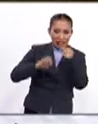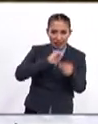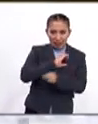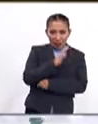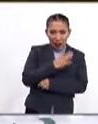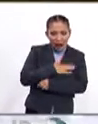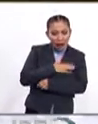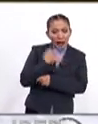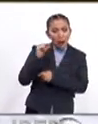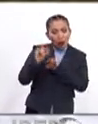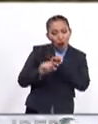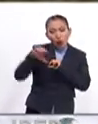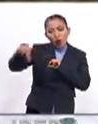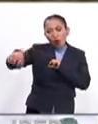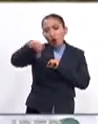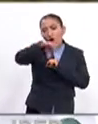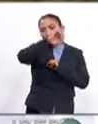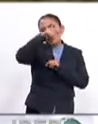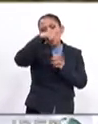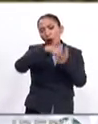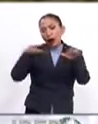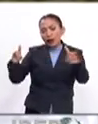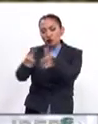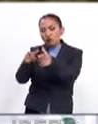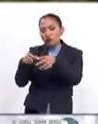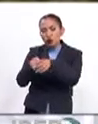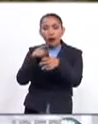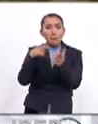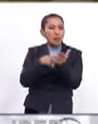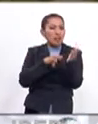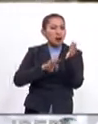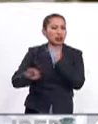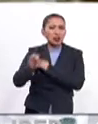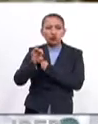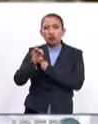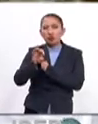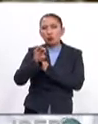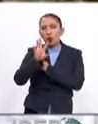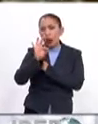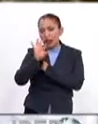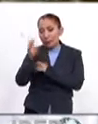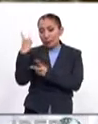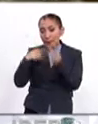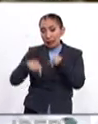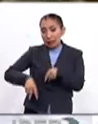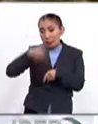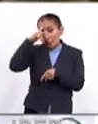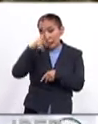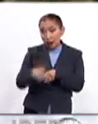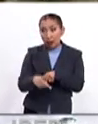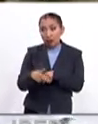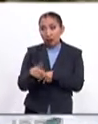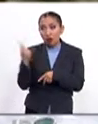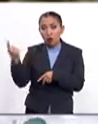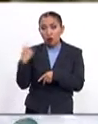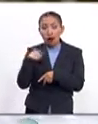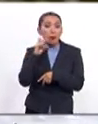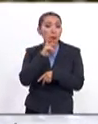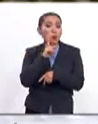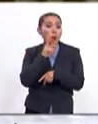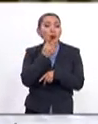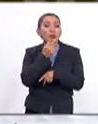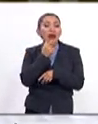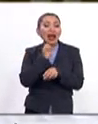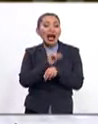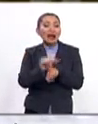fueron abriendo otros espacios. mitad de la beca de los 40 vino a México un exiliado